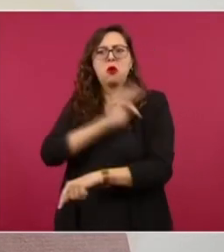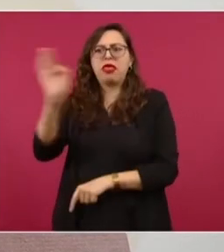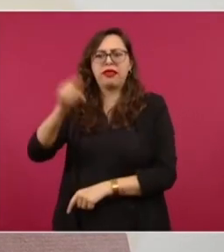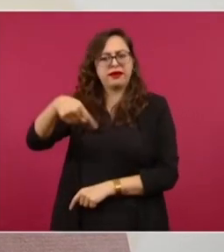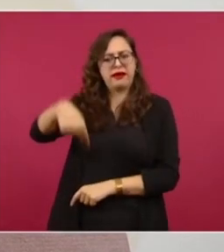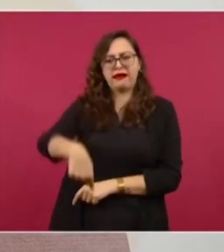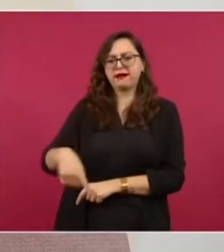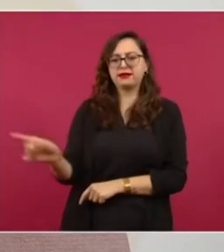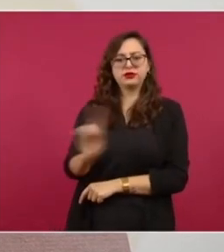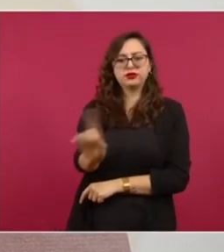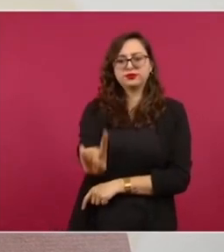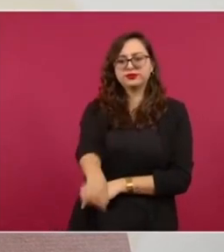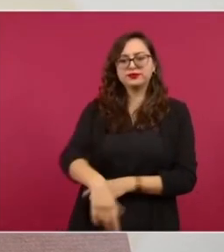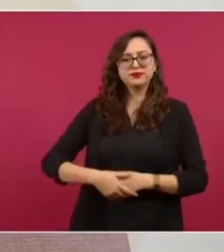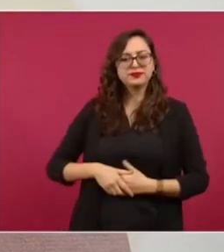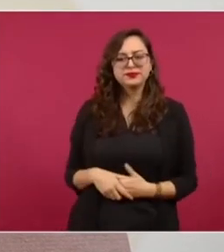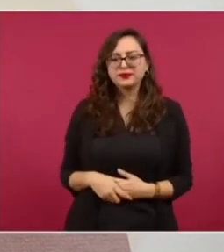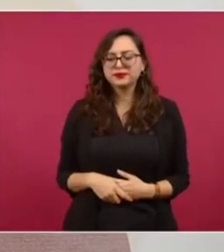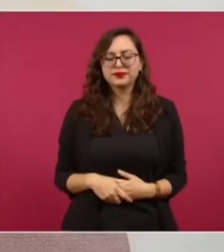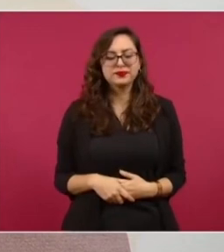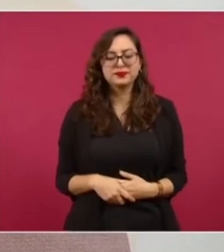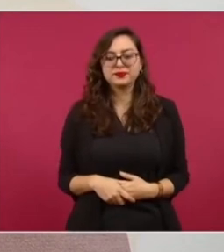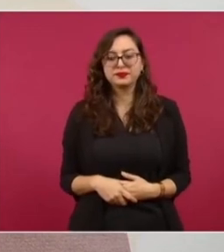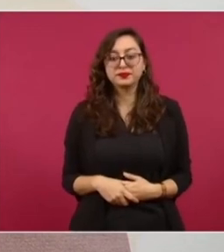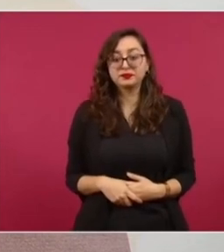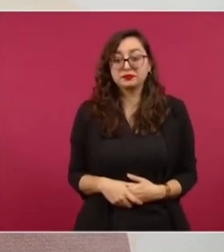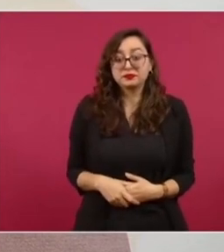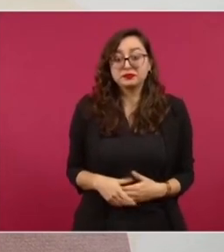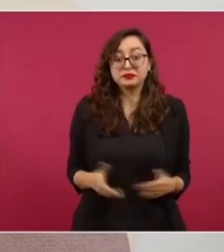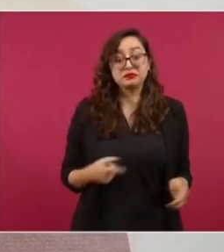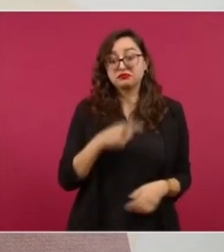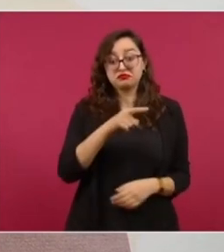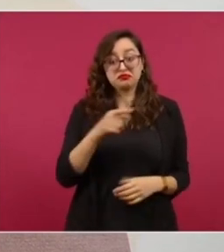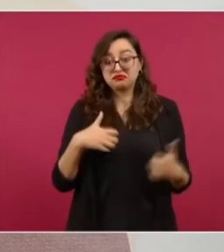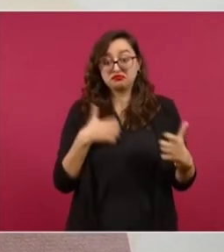y si no le parece